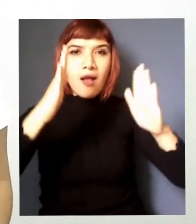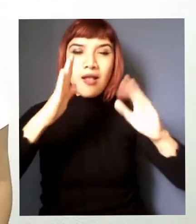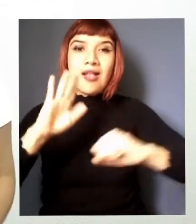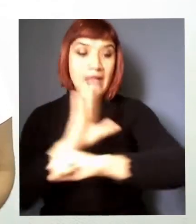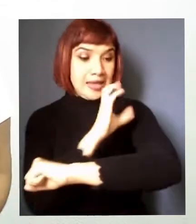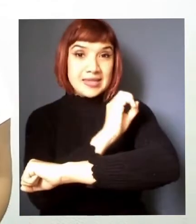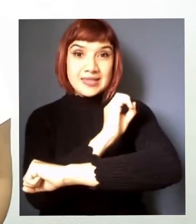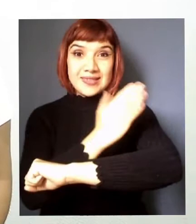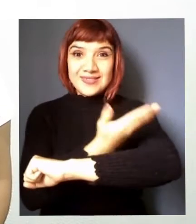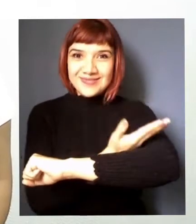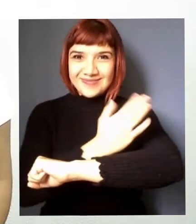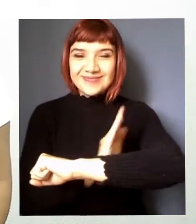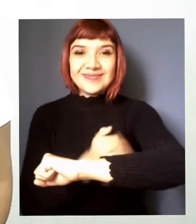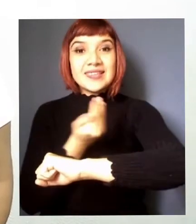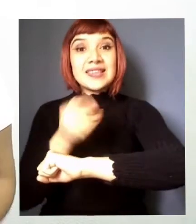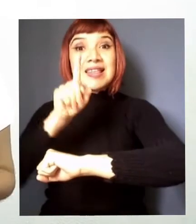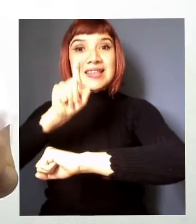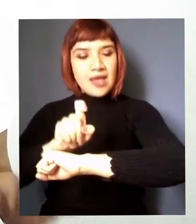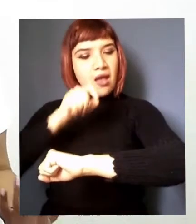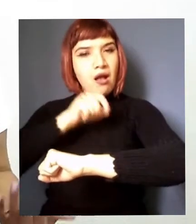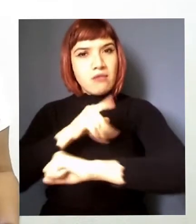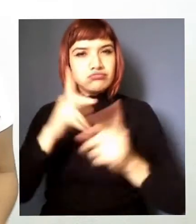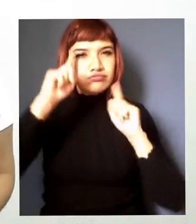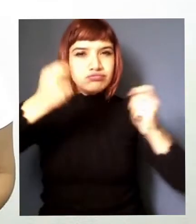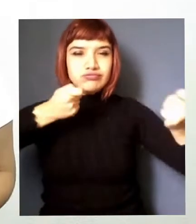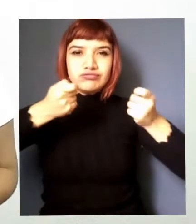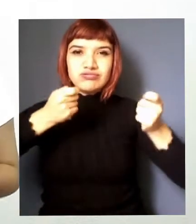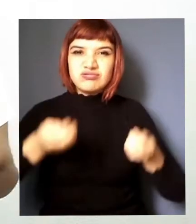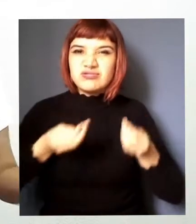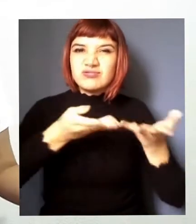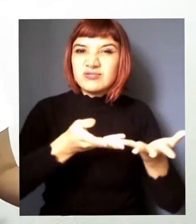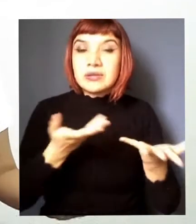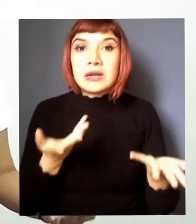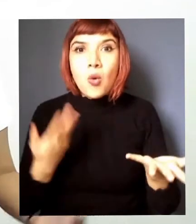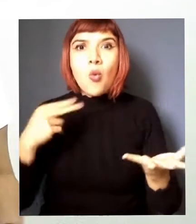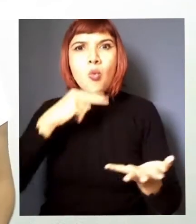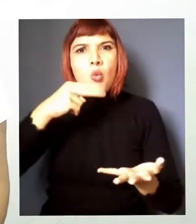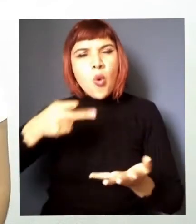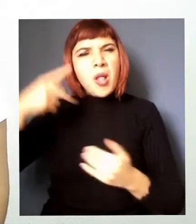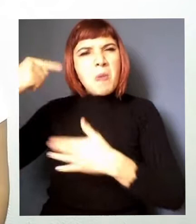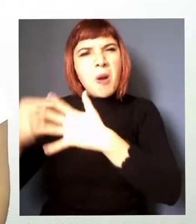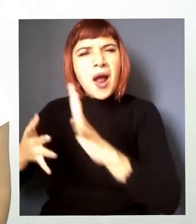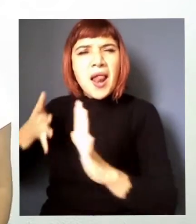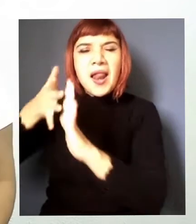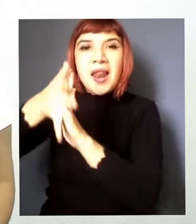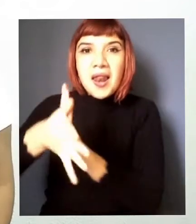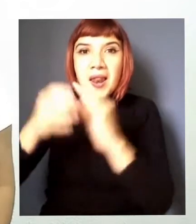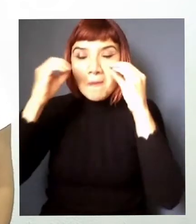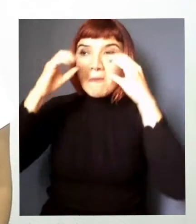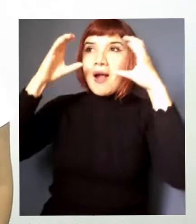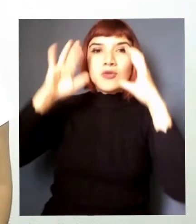cultura el cual presenta con orgullo y amor las historias más divertidas y sorprendentes